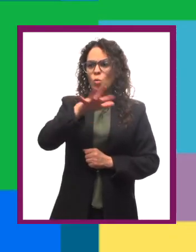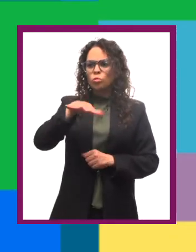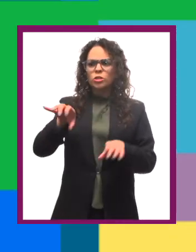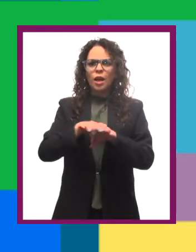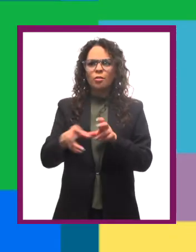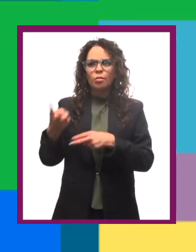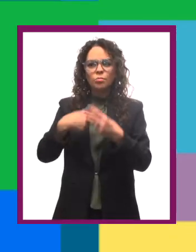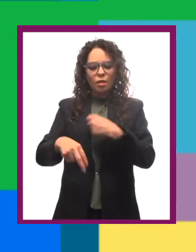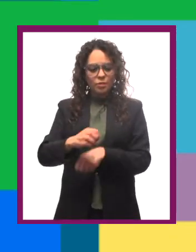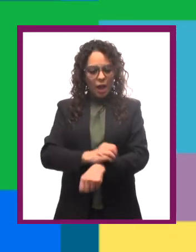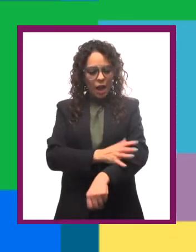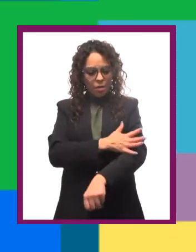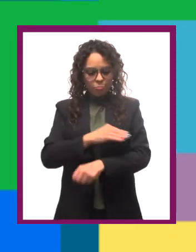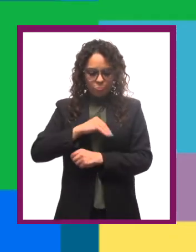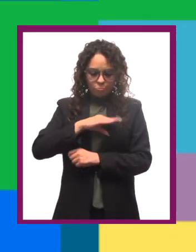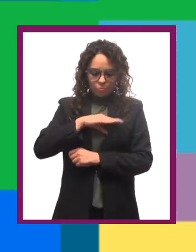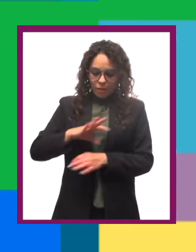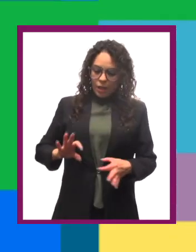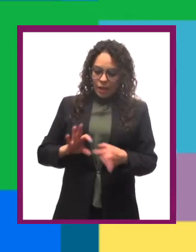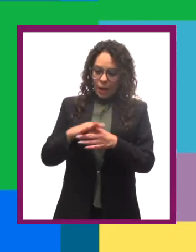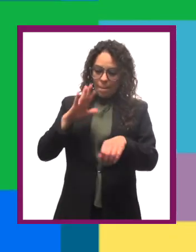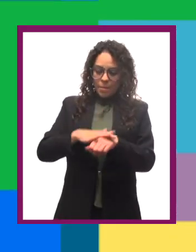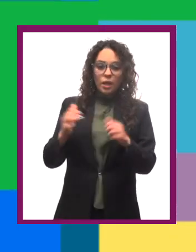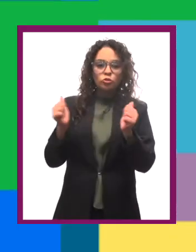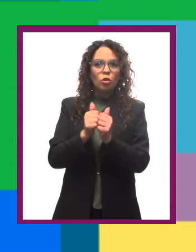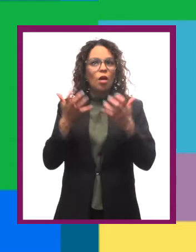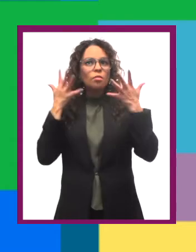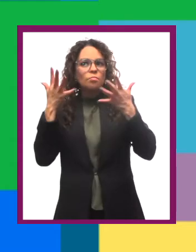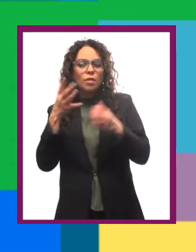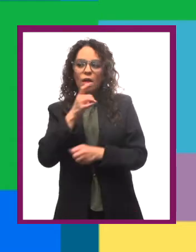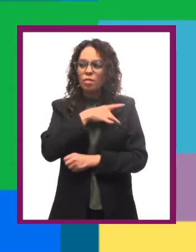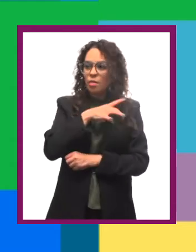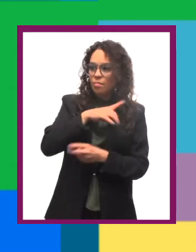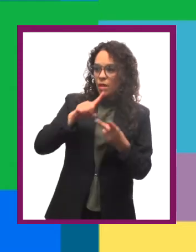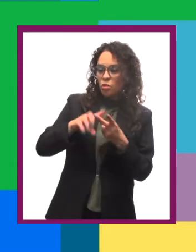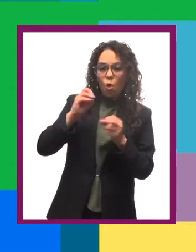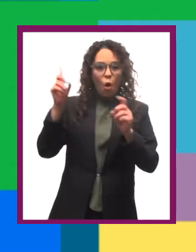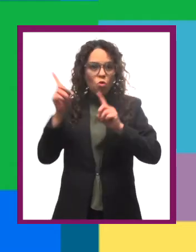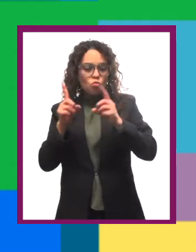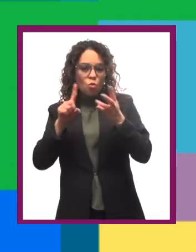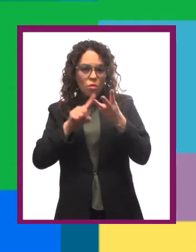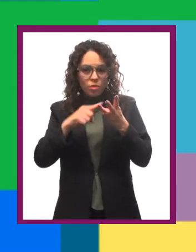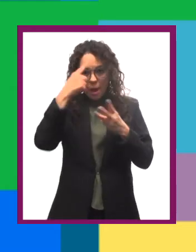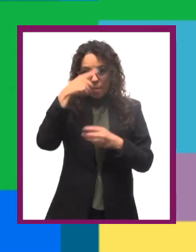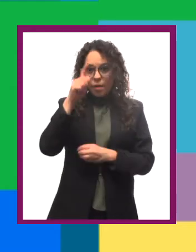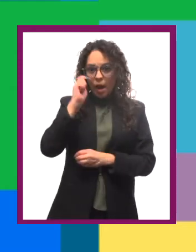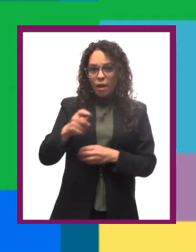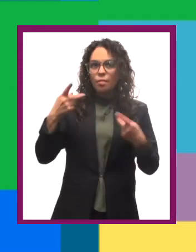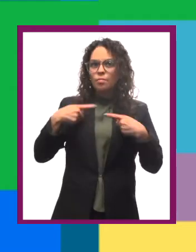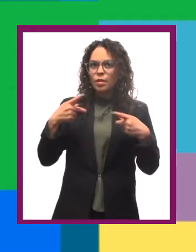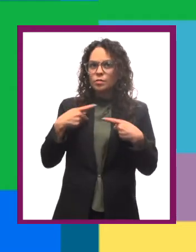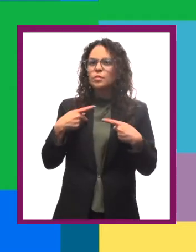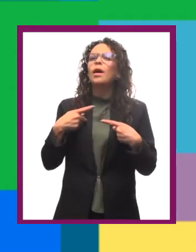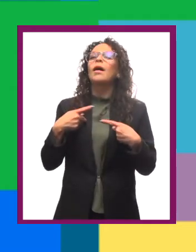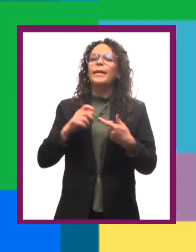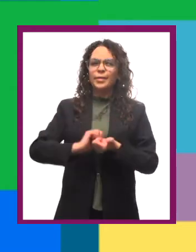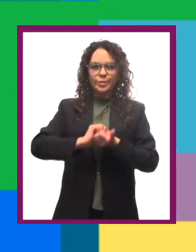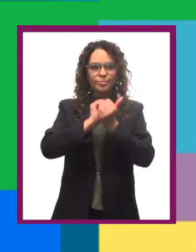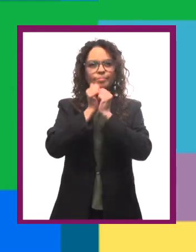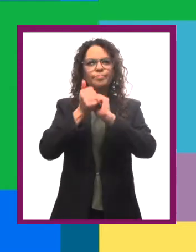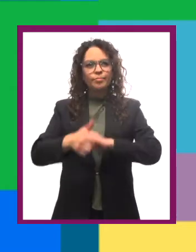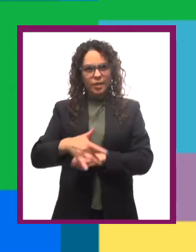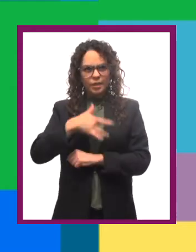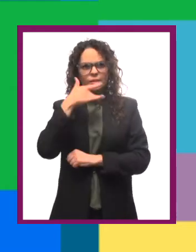Busca provocar emociones relacionadas sobre todo con los deseos, miedos o dudas para conmover y suscitar una reacción de